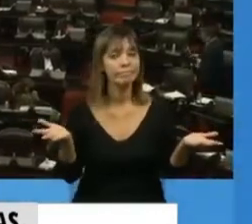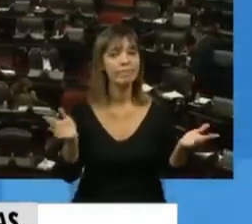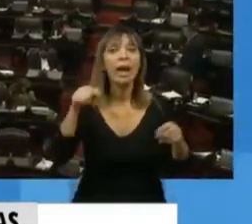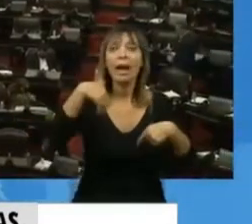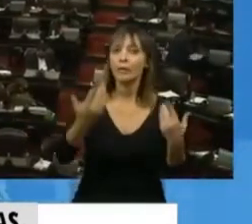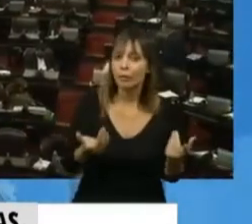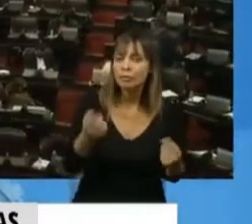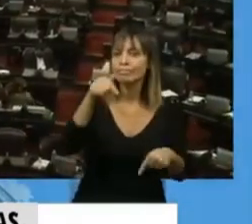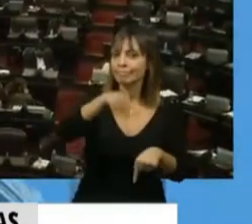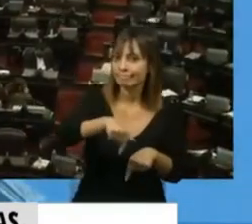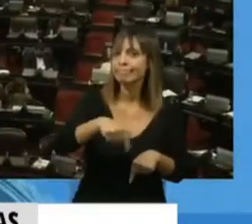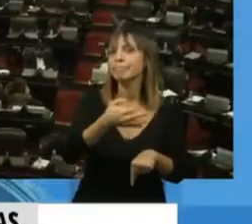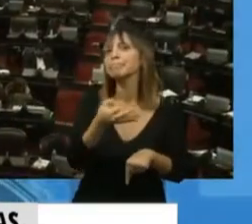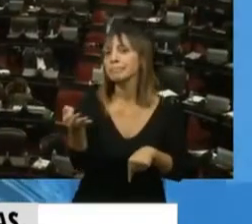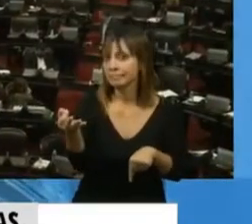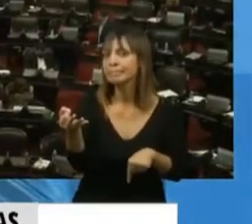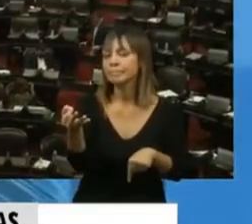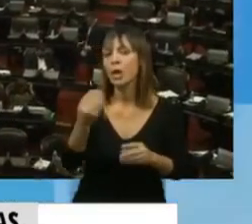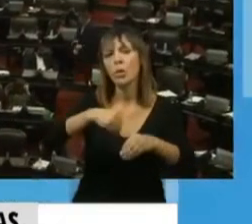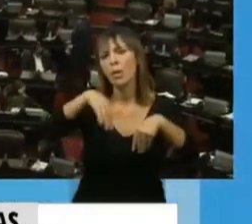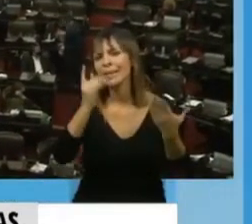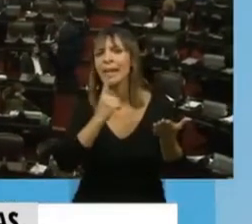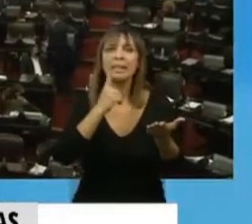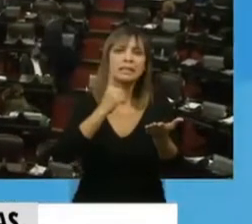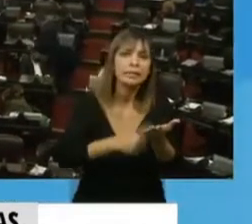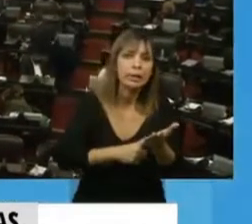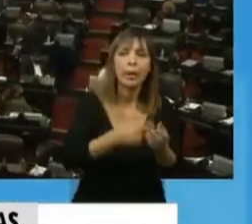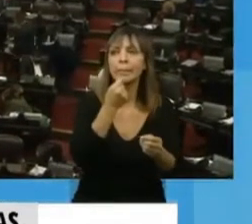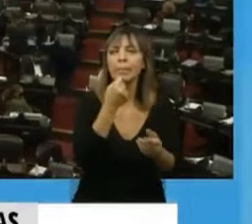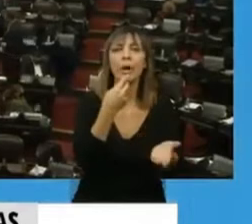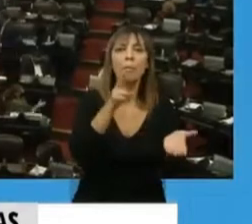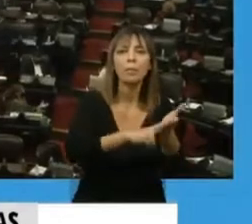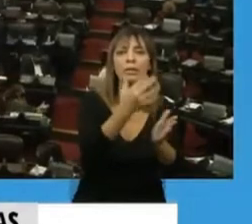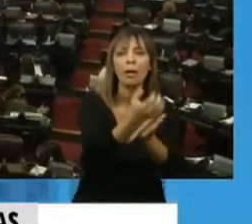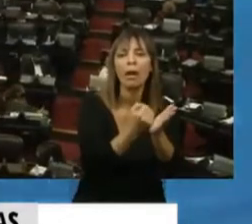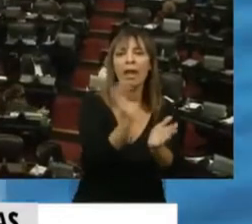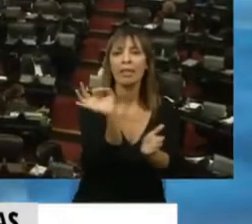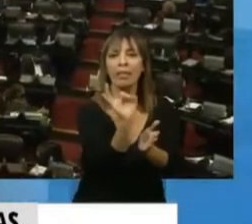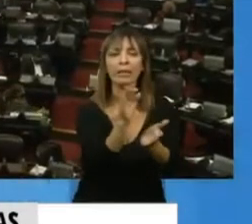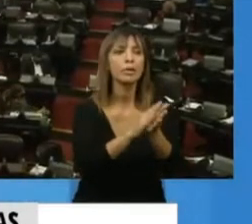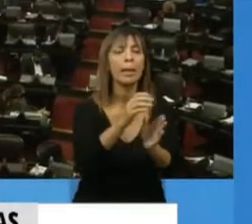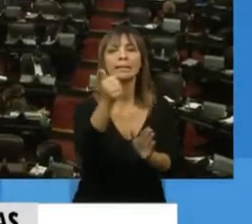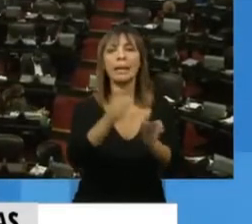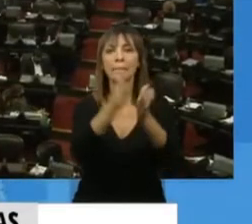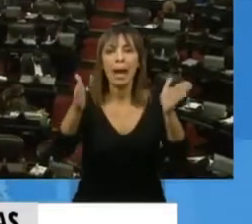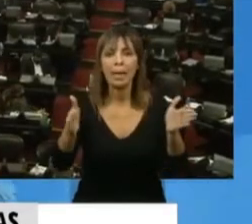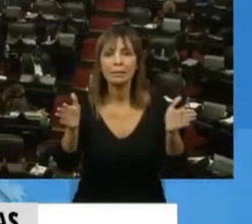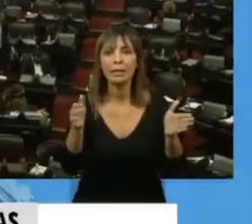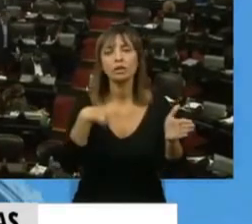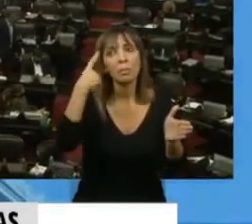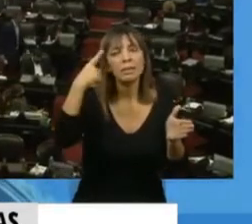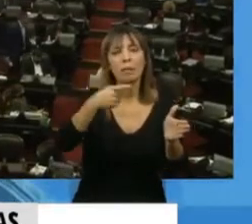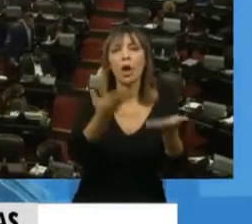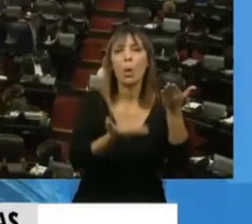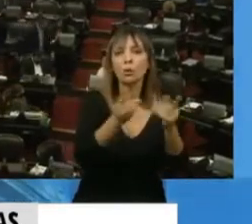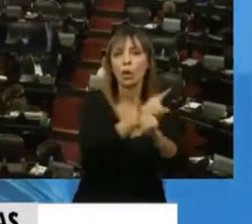Entonces, efectivamente, cualquier medida, una eximisión por 6 meses del pago de un impuesto que consideramos completamente injusto, lo vamos